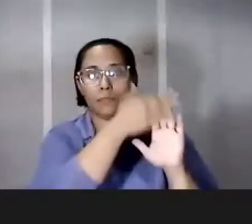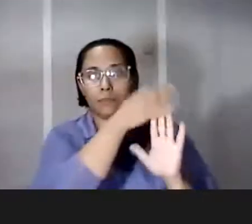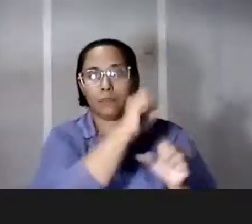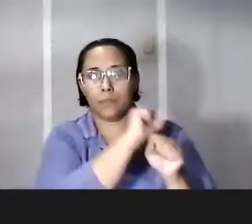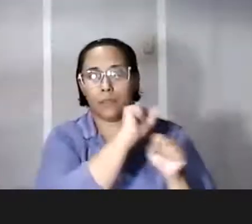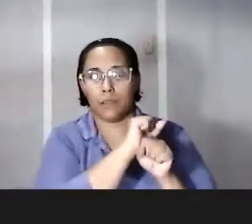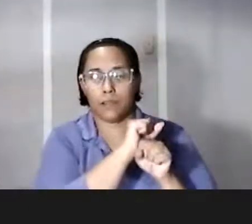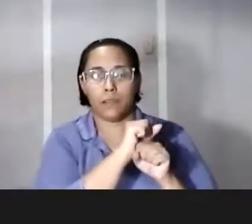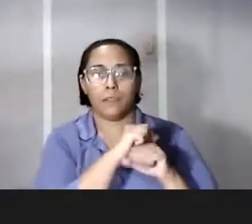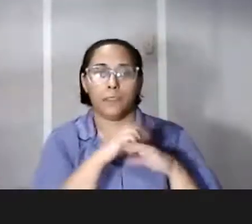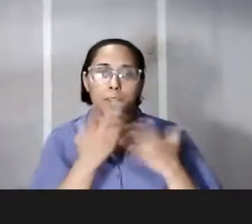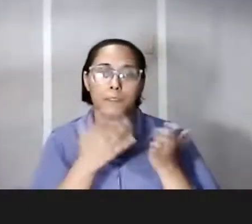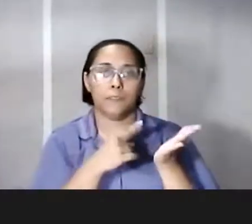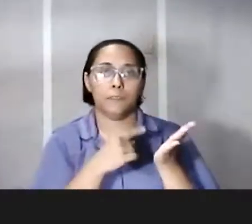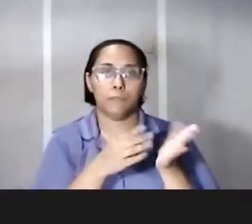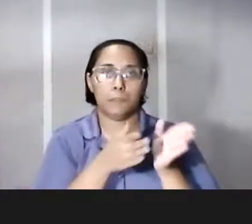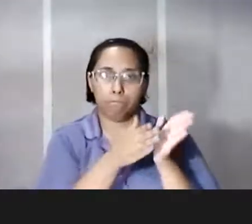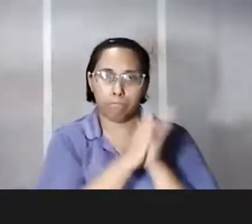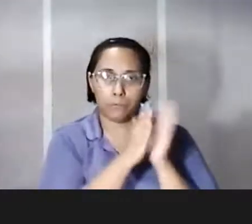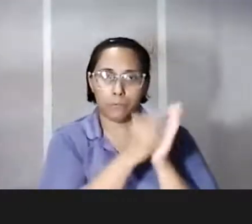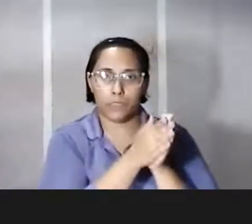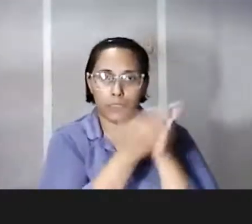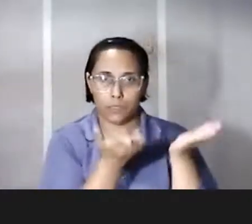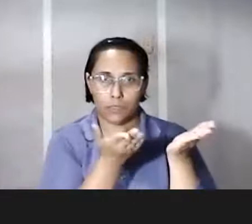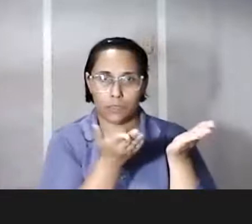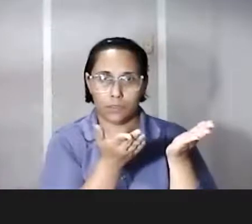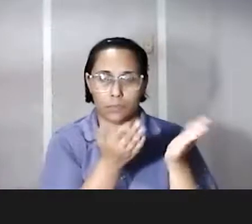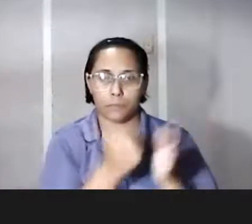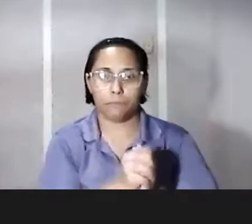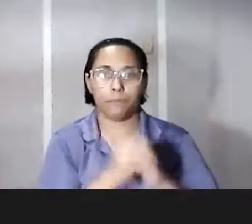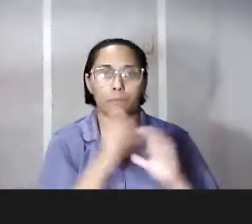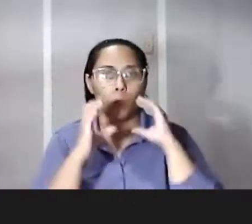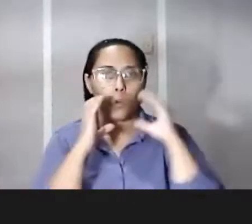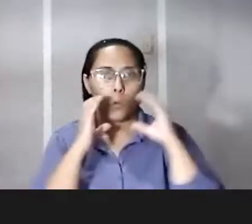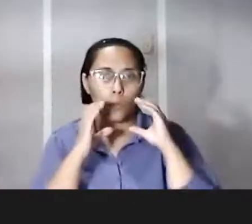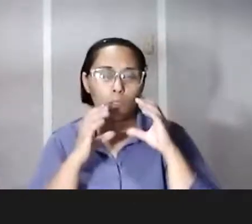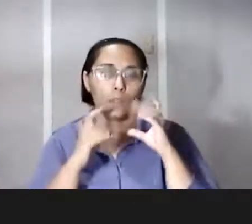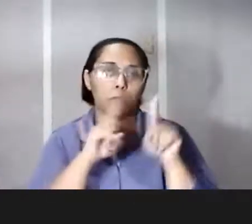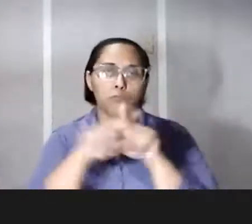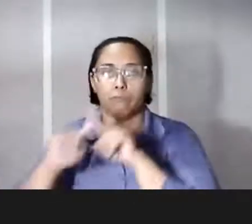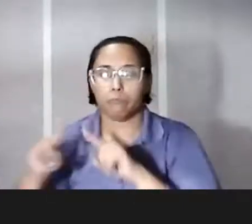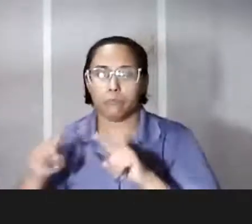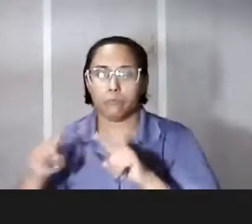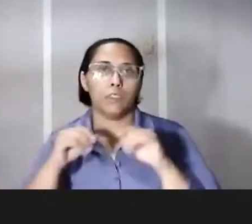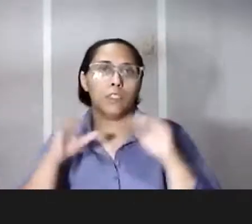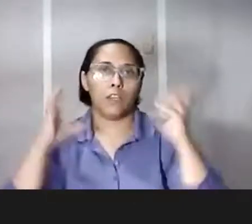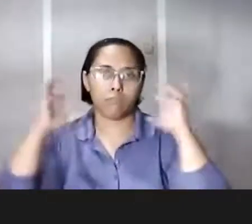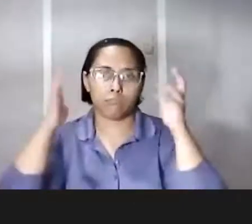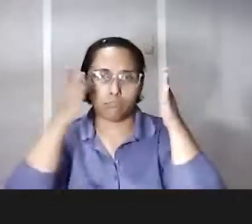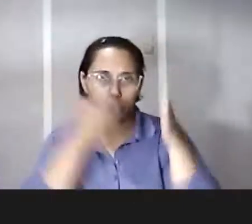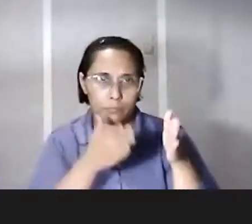se me encomendó del libro uno conversaba con muchos radiodifusores y